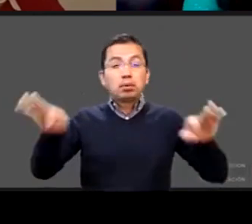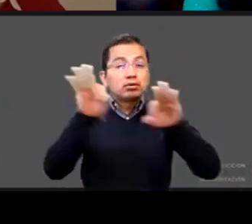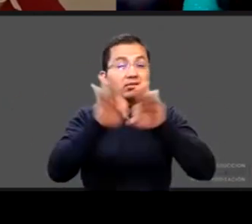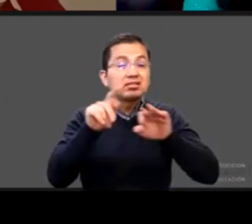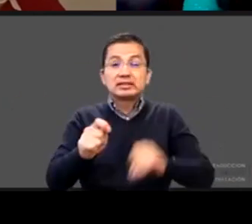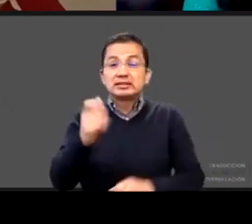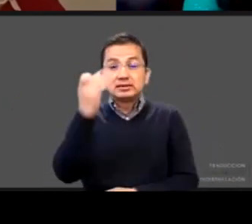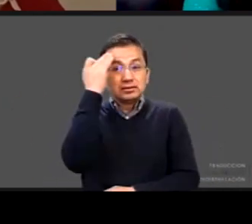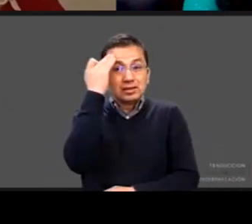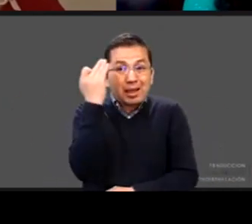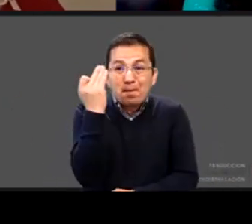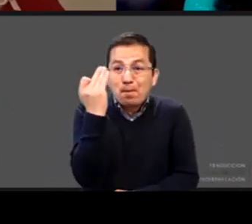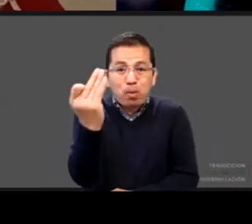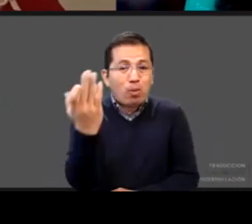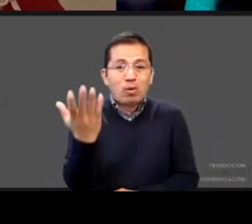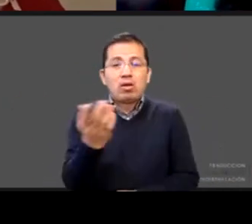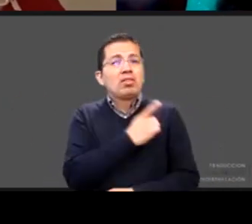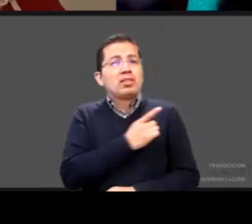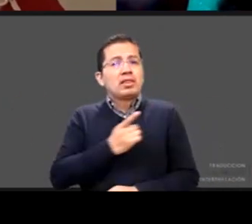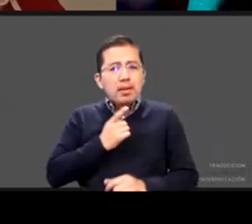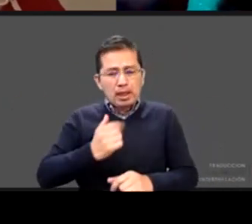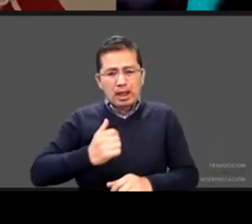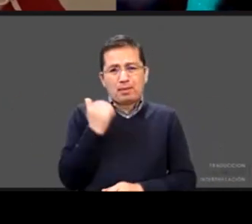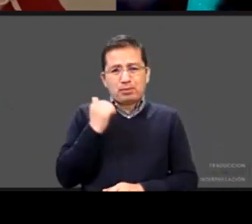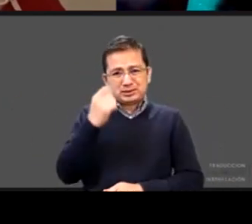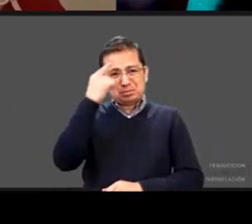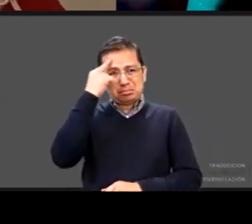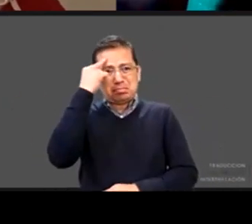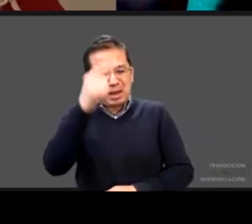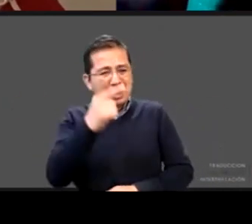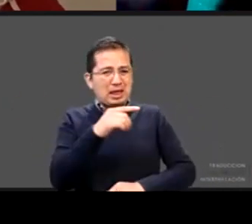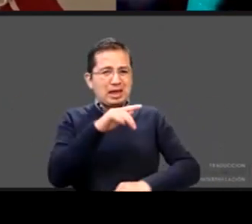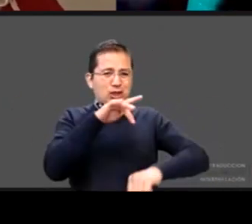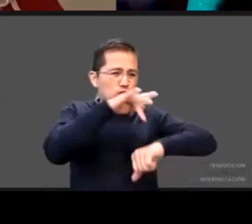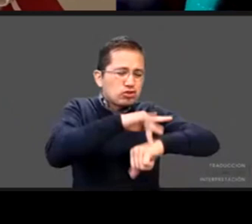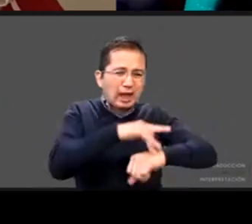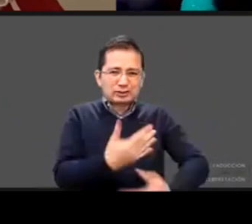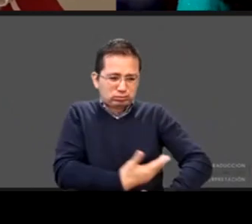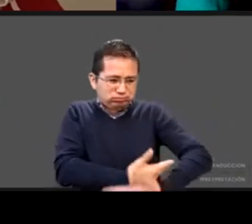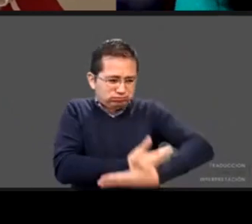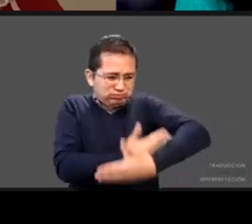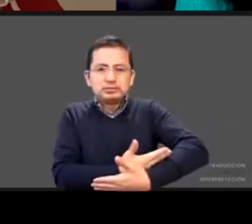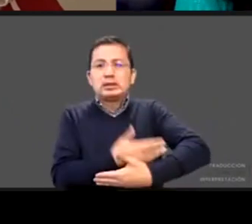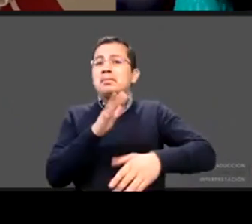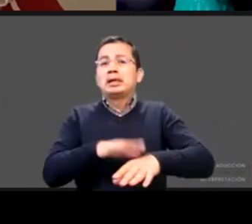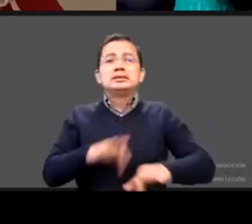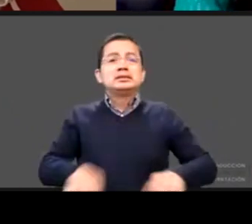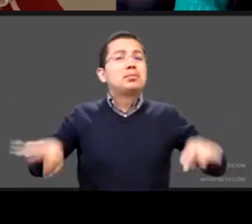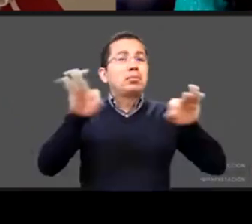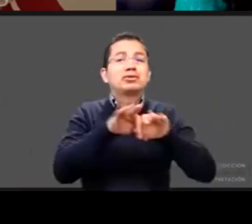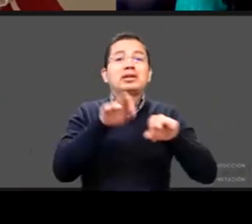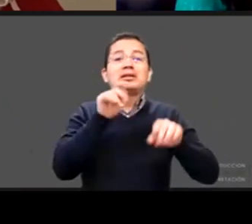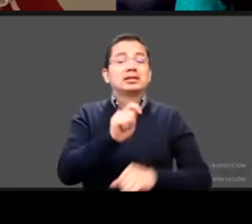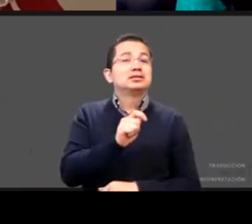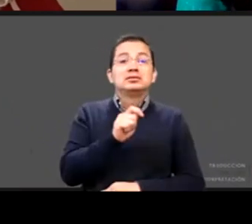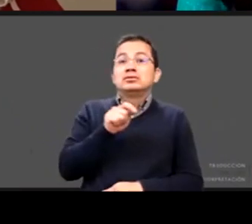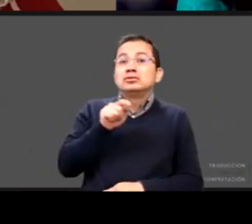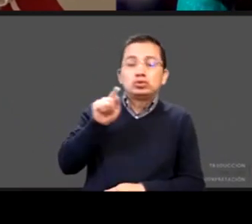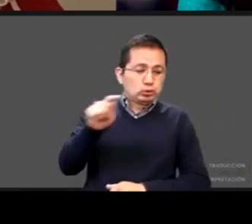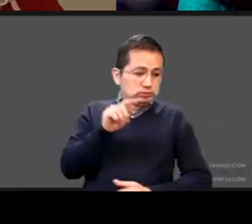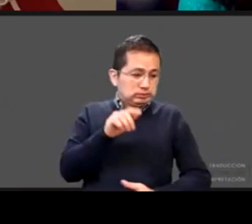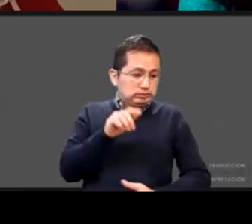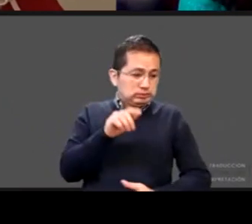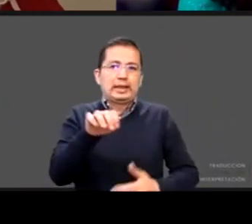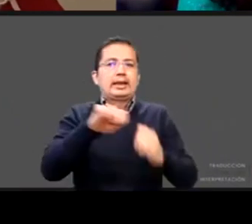redundancia intersensorial y entonces que cada punto de contacto lo más importante seas tú y entonces por ejemplo si yo tengo aquí a mi